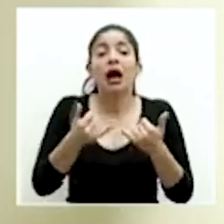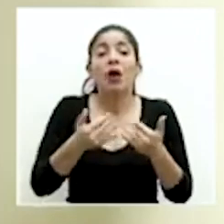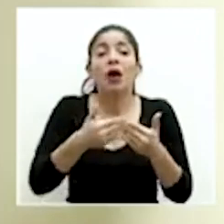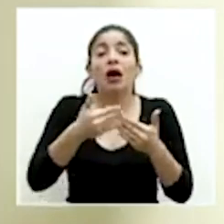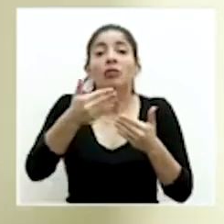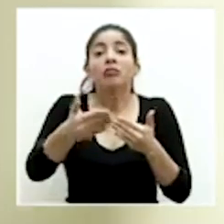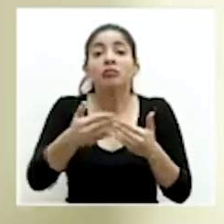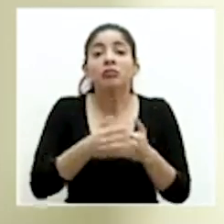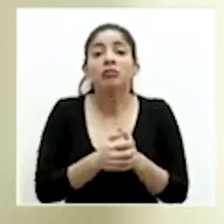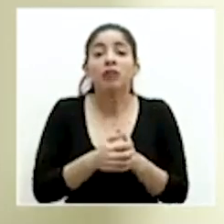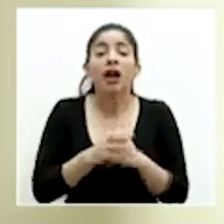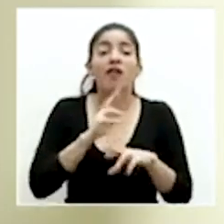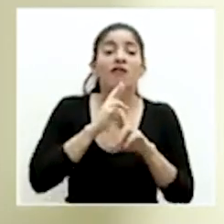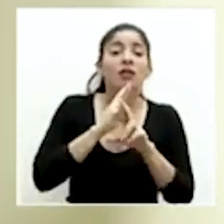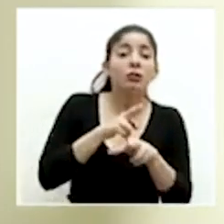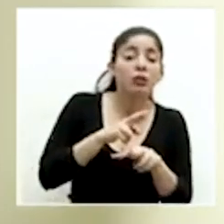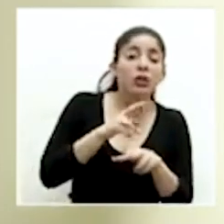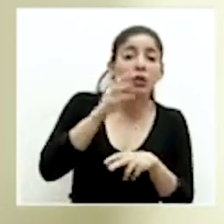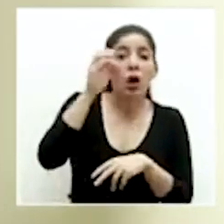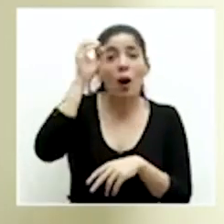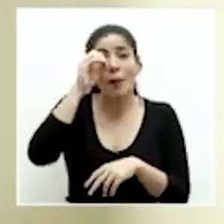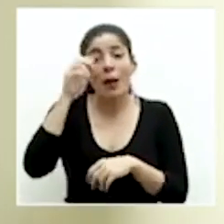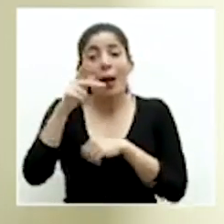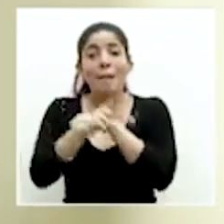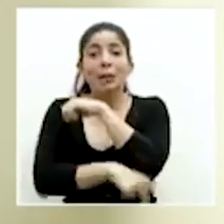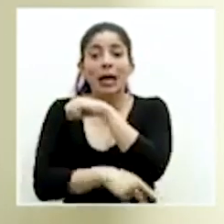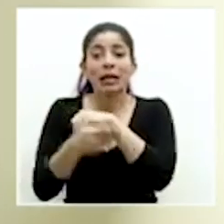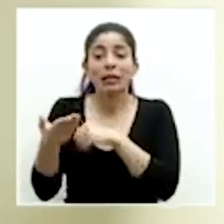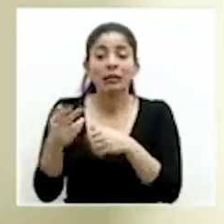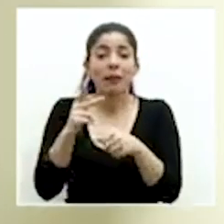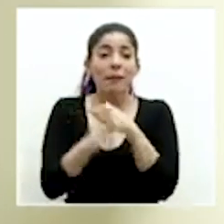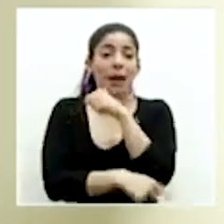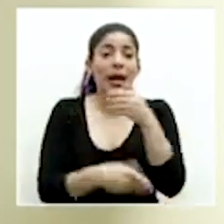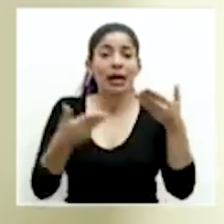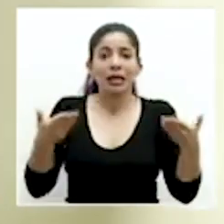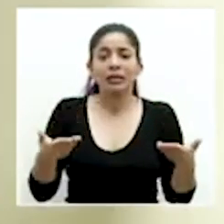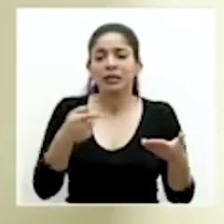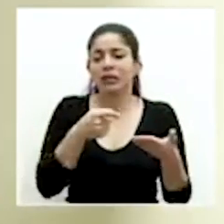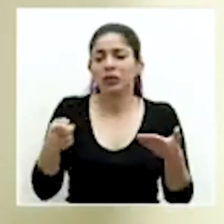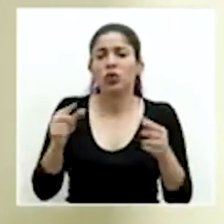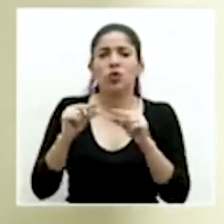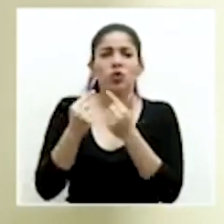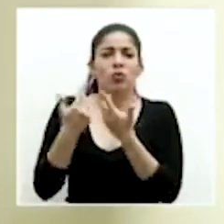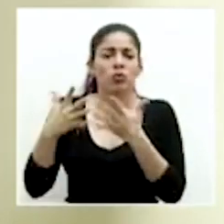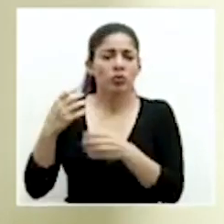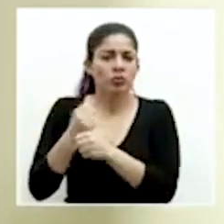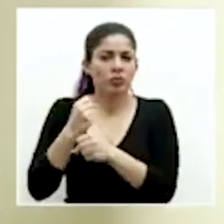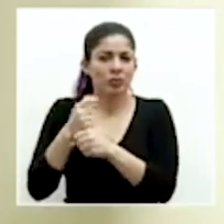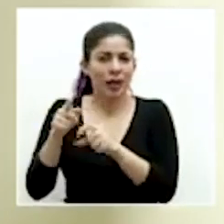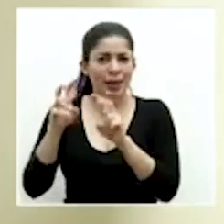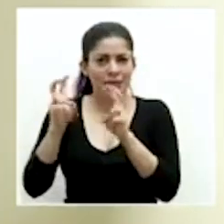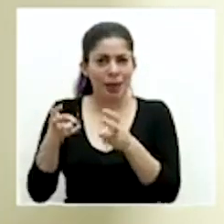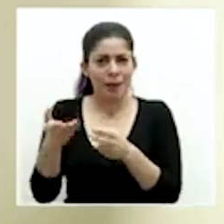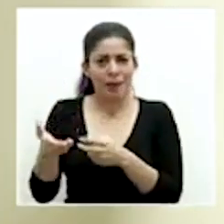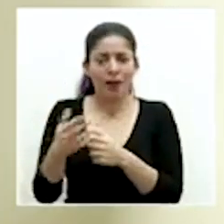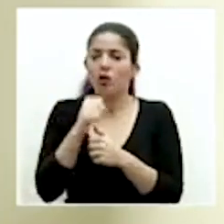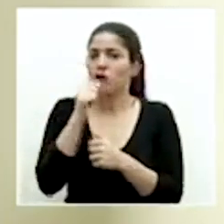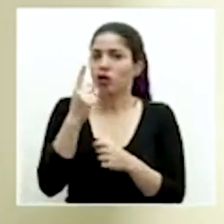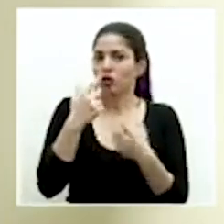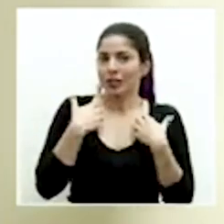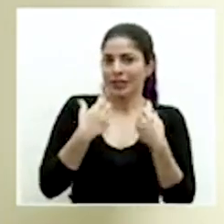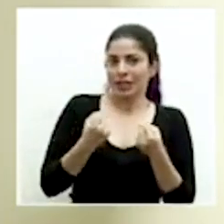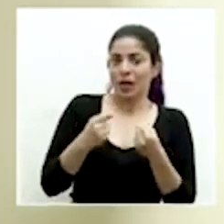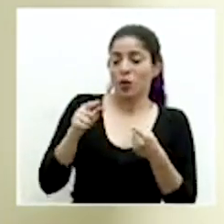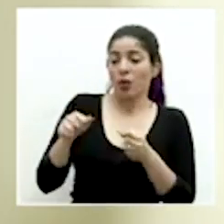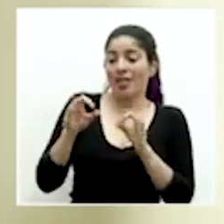reacciones que podamos tener de los países pues hemos tenido un grupo que ha estado trabajando el tema también que no solamente es de salud en